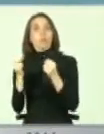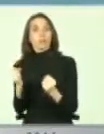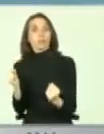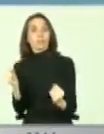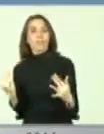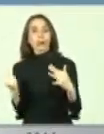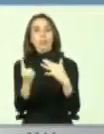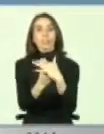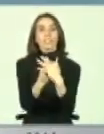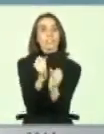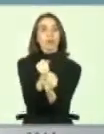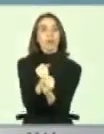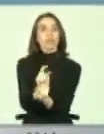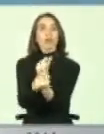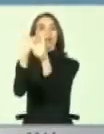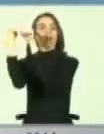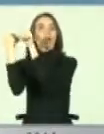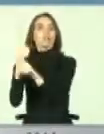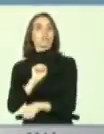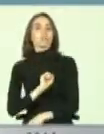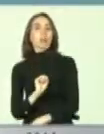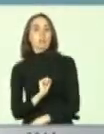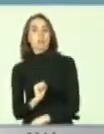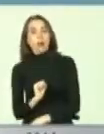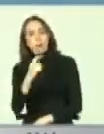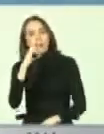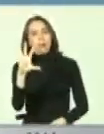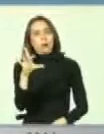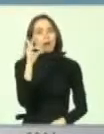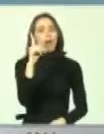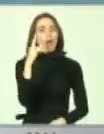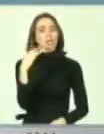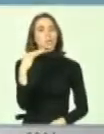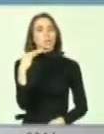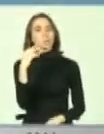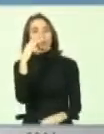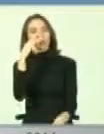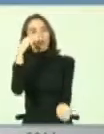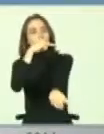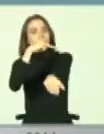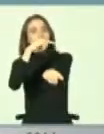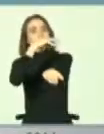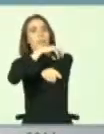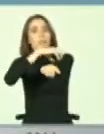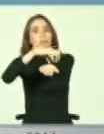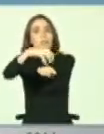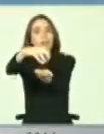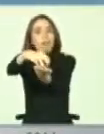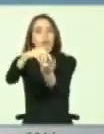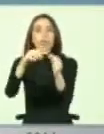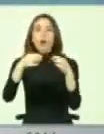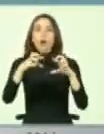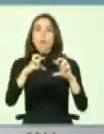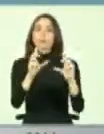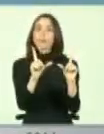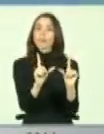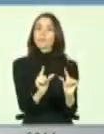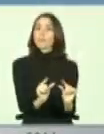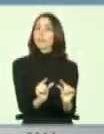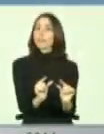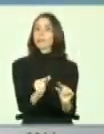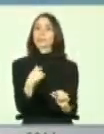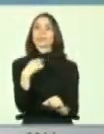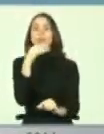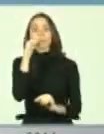naturalmente entonces se daban en Santiago. Empezamos a darnos cuenta que era importante mirar las regiones, donde las oportunidades son menores y donde,